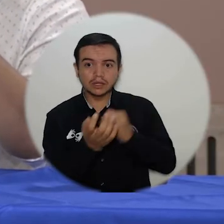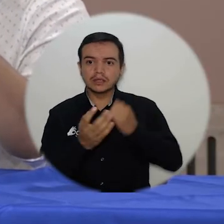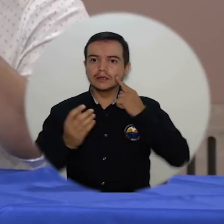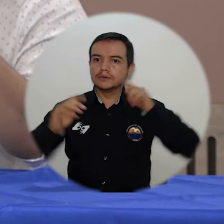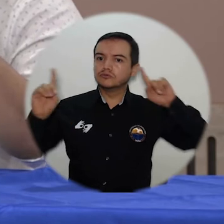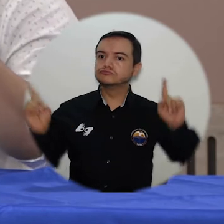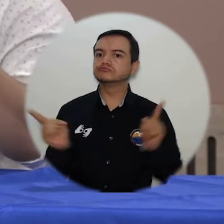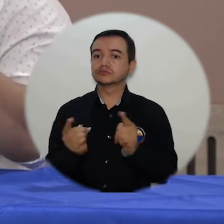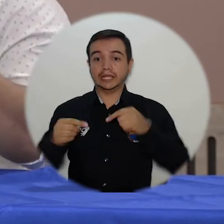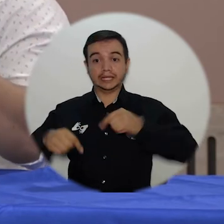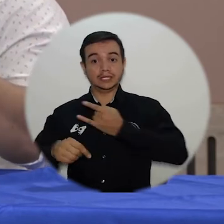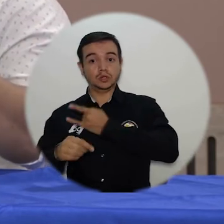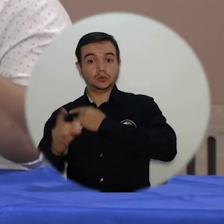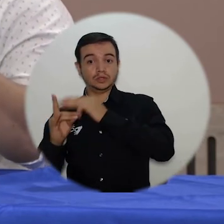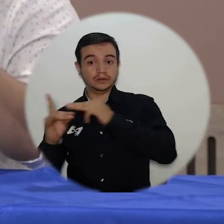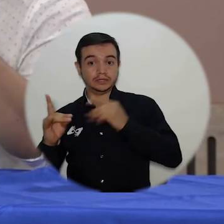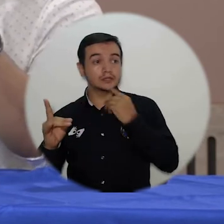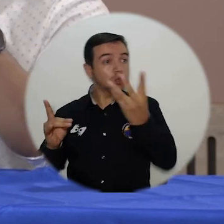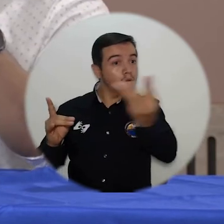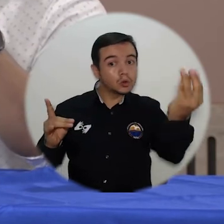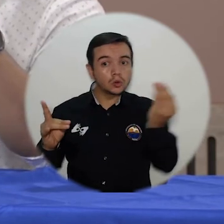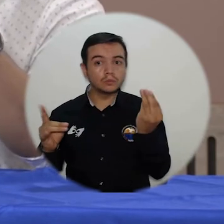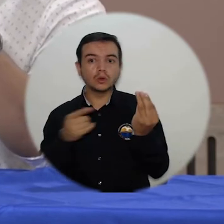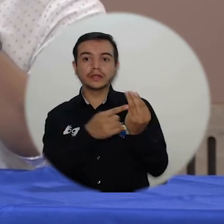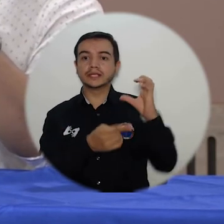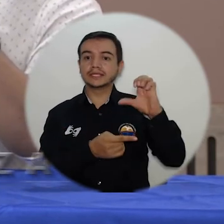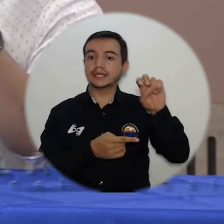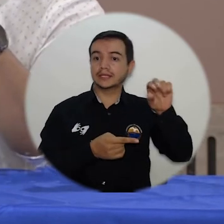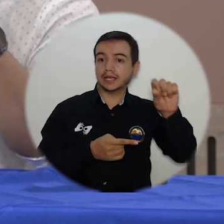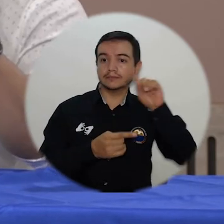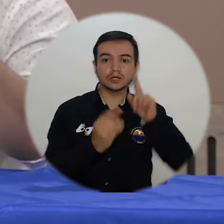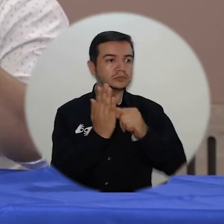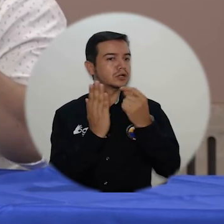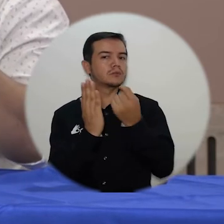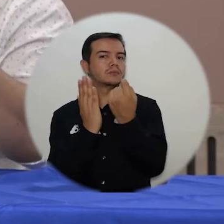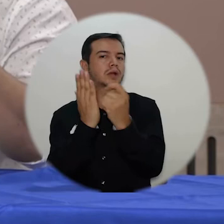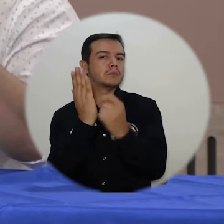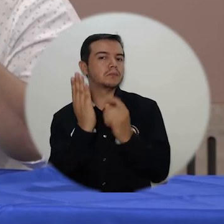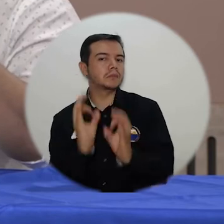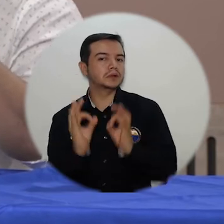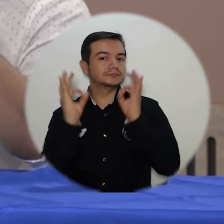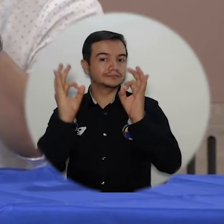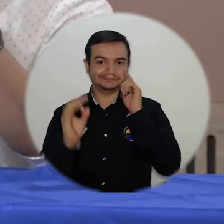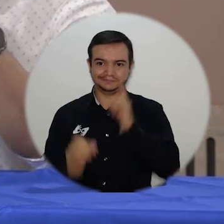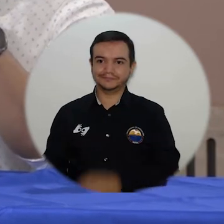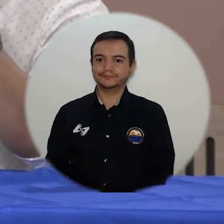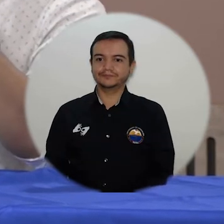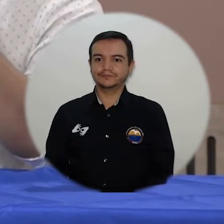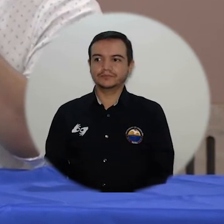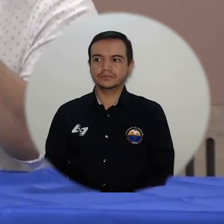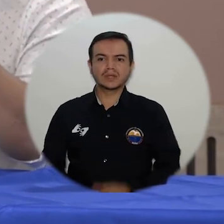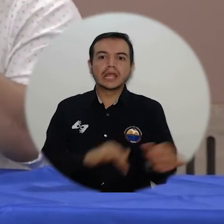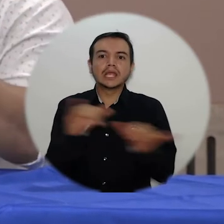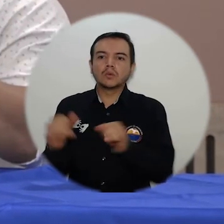pares y nuestro modelo de gestión se basa precisamente en decir oiga, si nosotros aspiramos a una reacreditación de 10 años, pues la plataforma